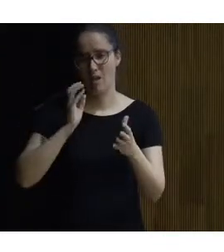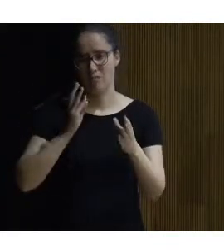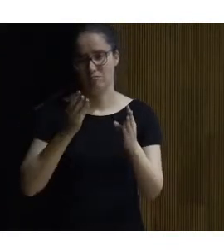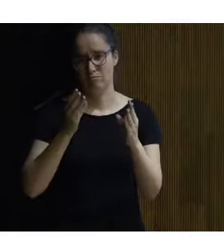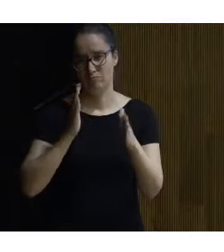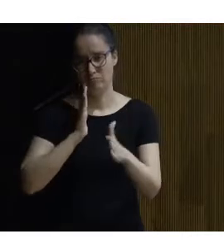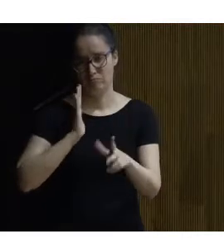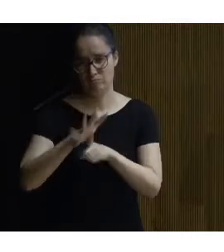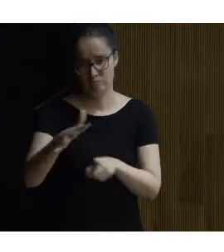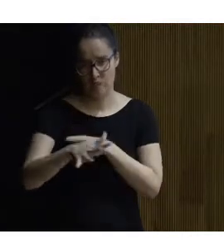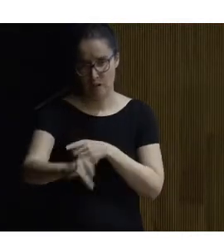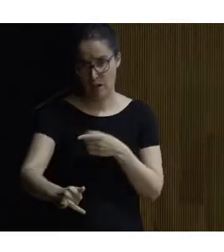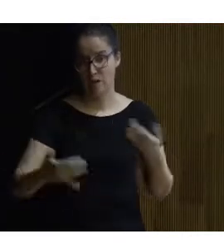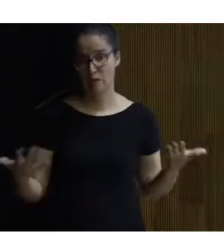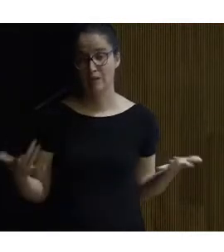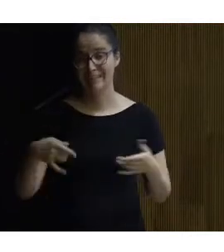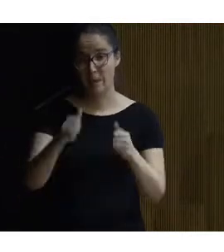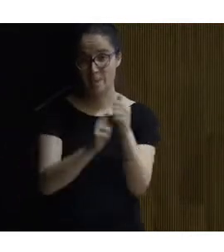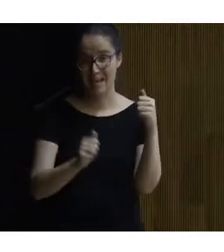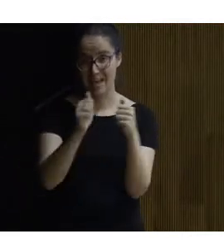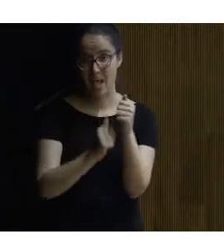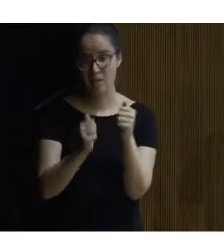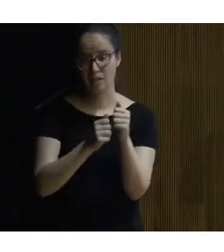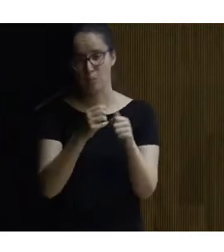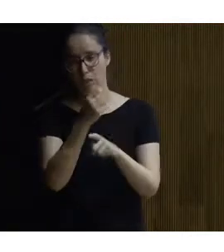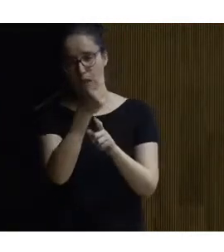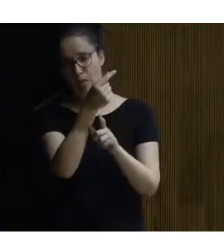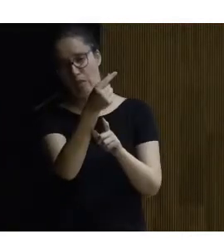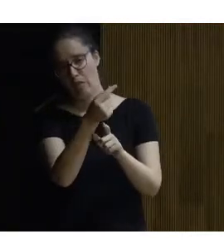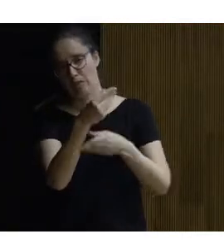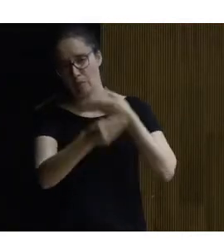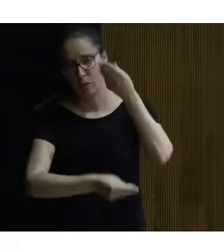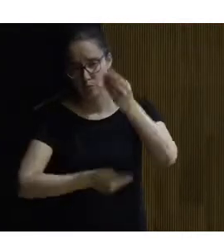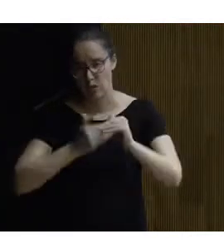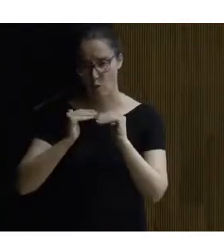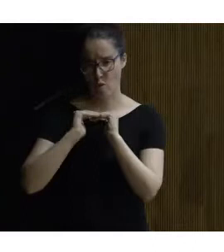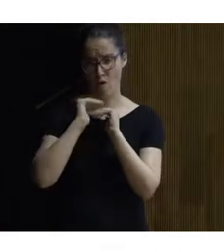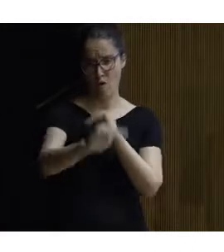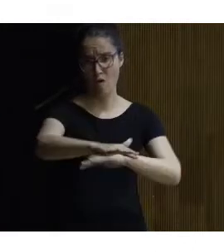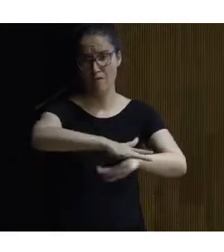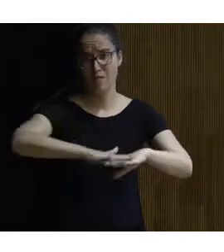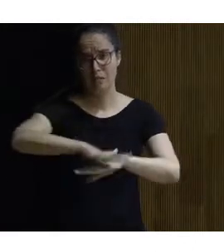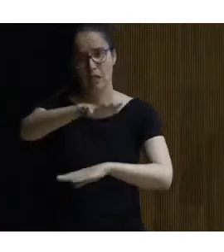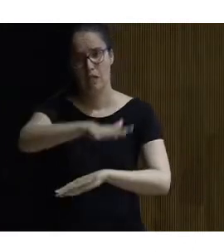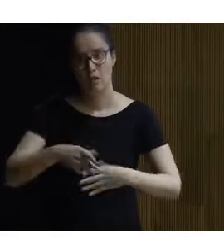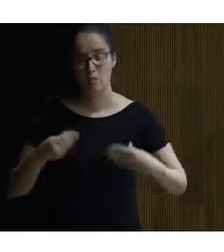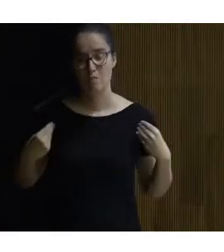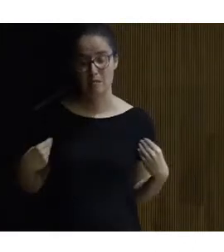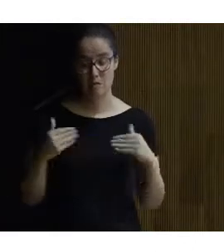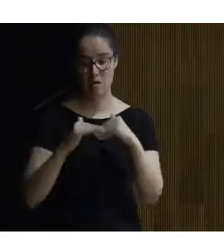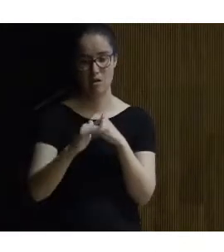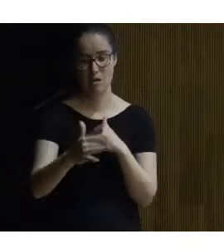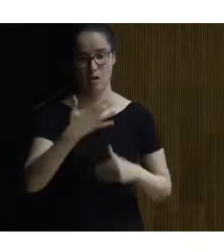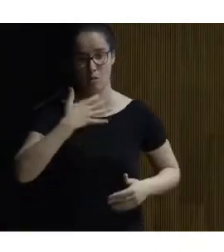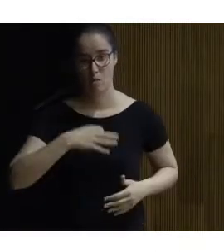sobre todo que tiene afloraciones rocosas ¿no? con lo cual esa piedra se puede perfilar se puede utilizar como base ¿no? y en aquellas zonas donde el pavimento o